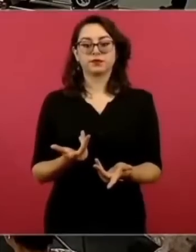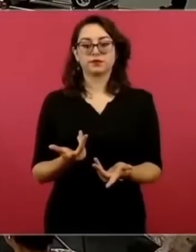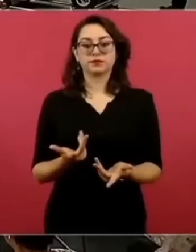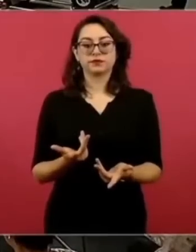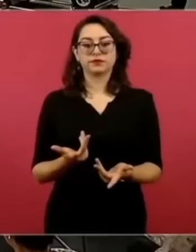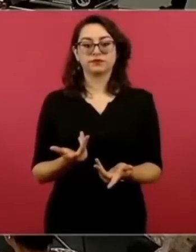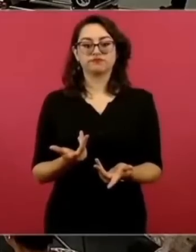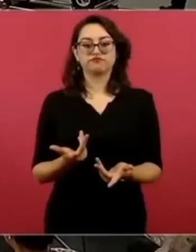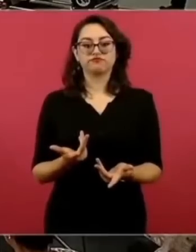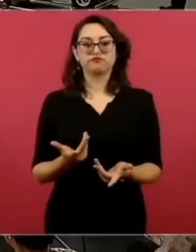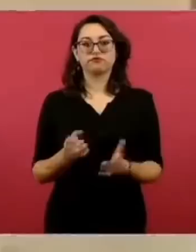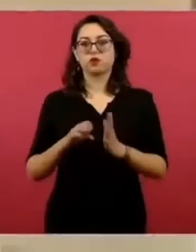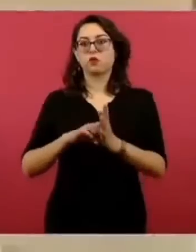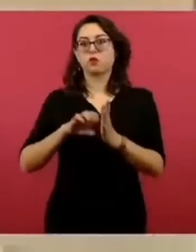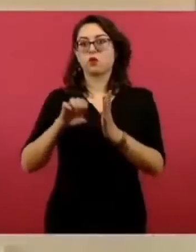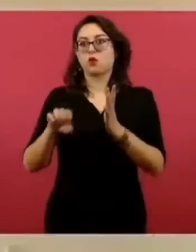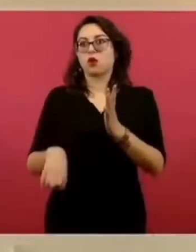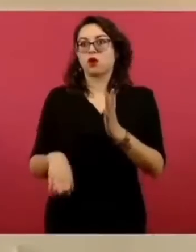cárceles